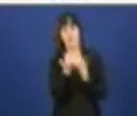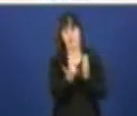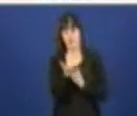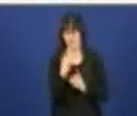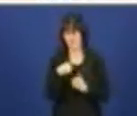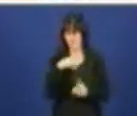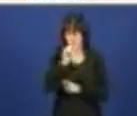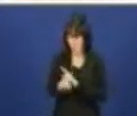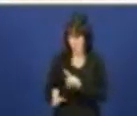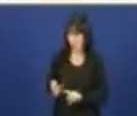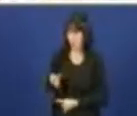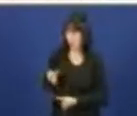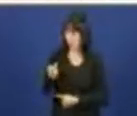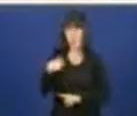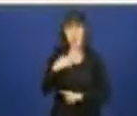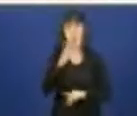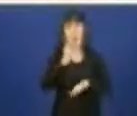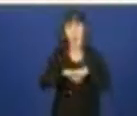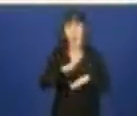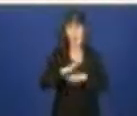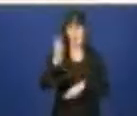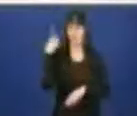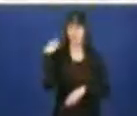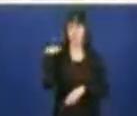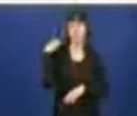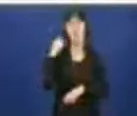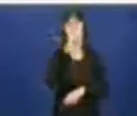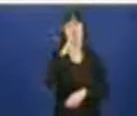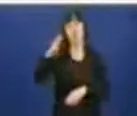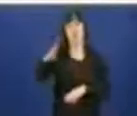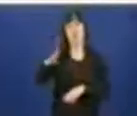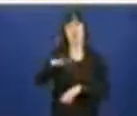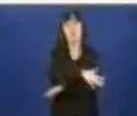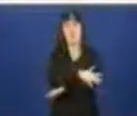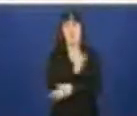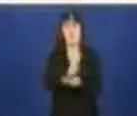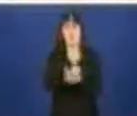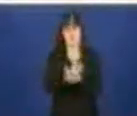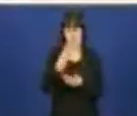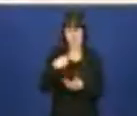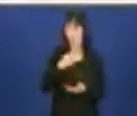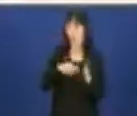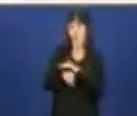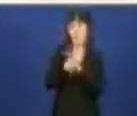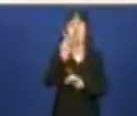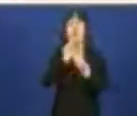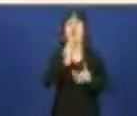que recibiu o Goberno anterior, o Goberno bipartito. A súa xestión, a xestión do bipartito,